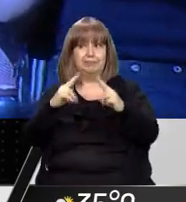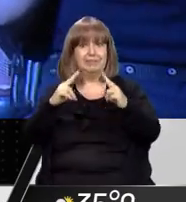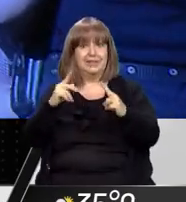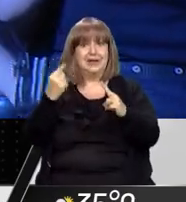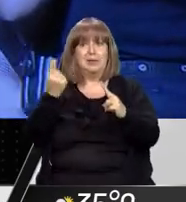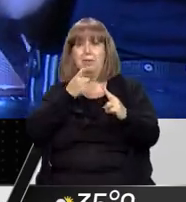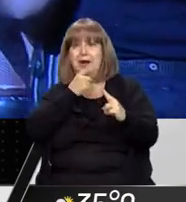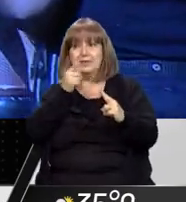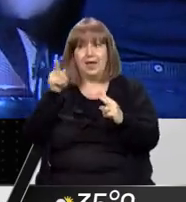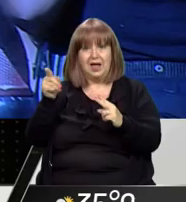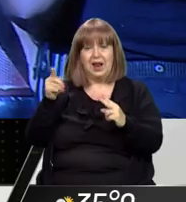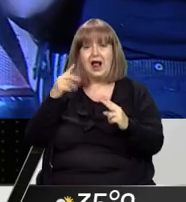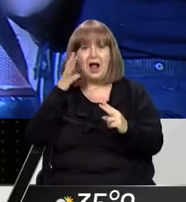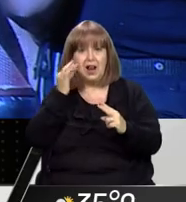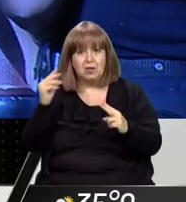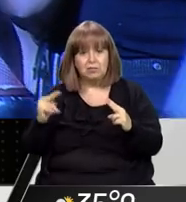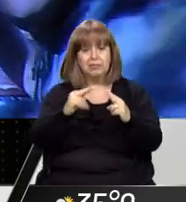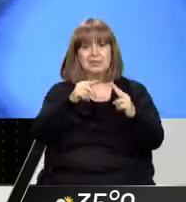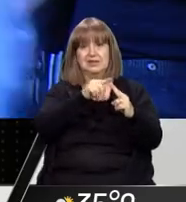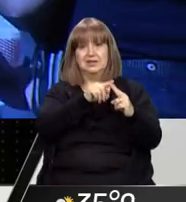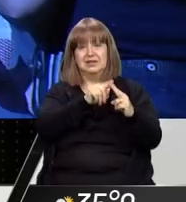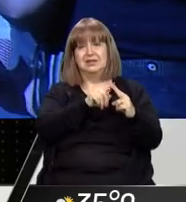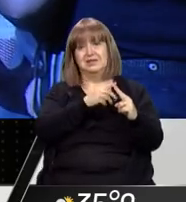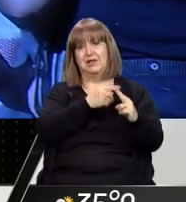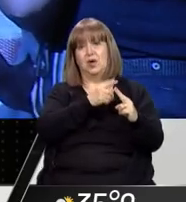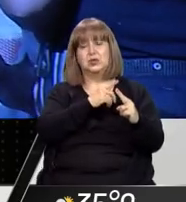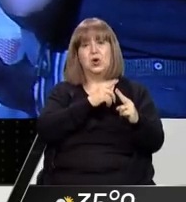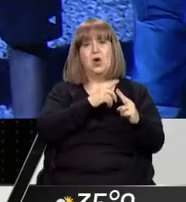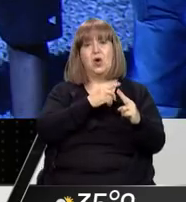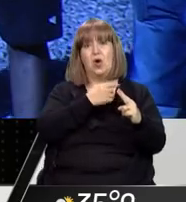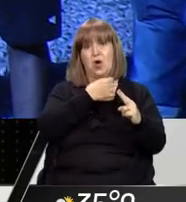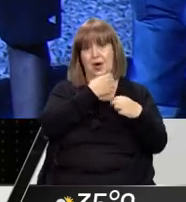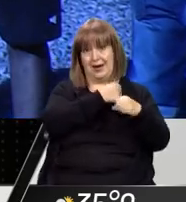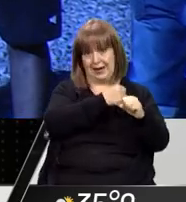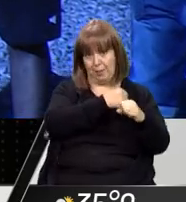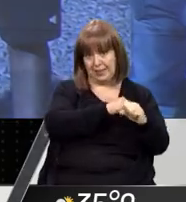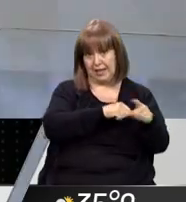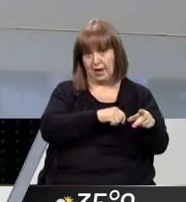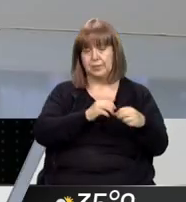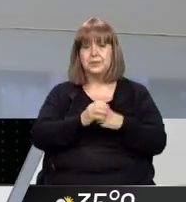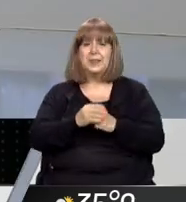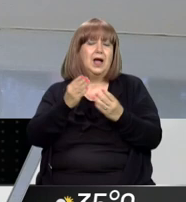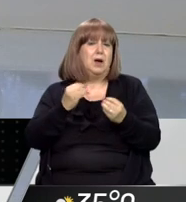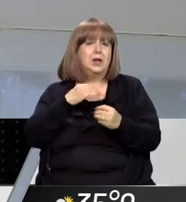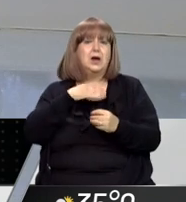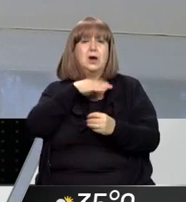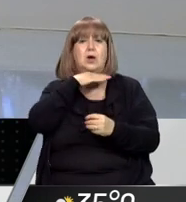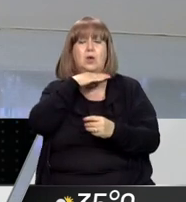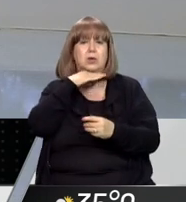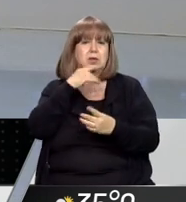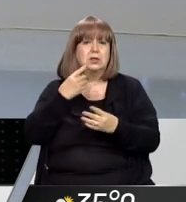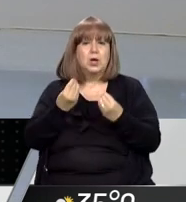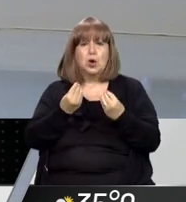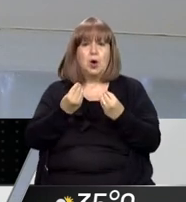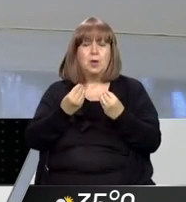principal sospechoso de la desaparición del carpintero. hagamos memoria sobre lo que es este caso. desaparece el